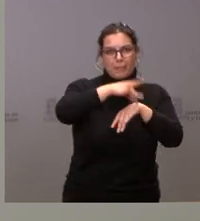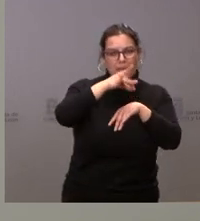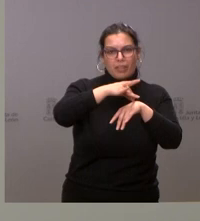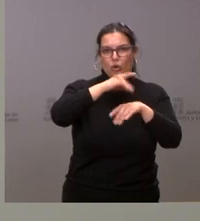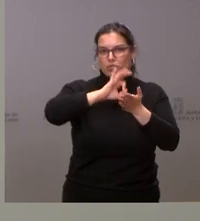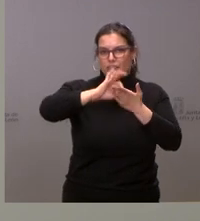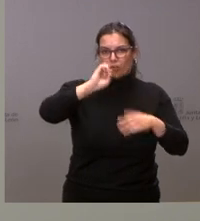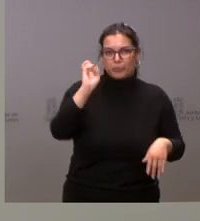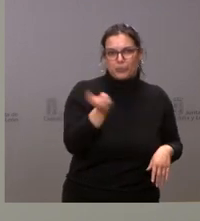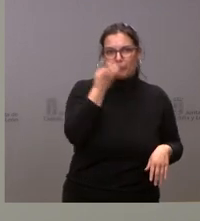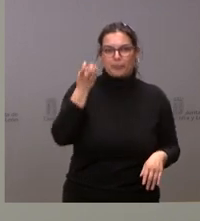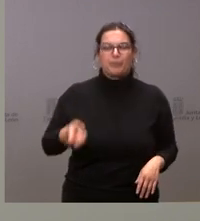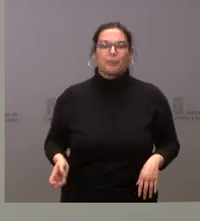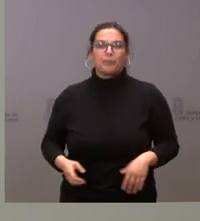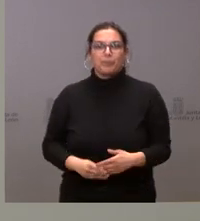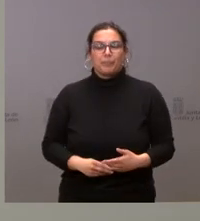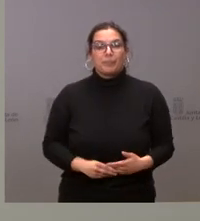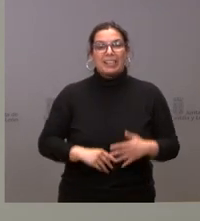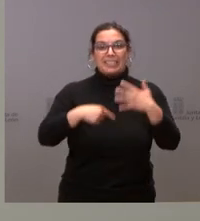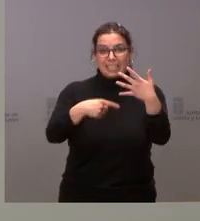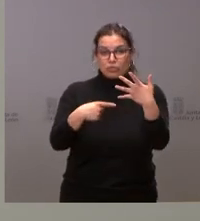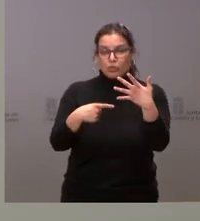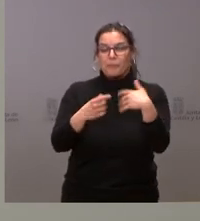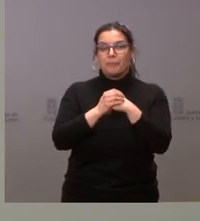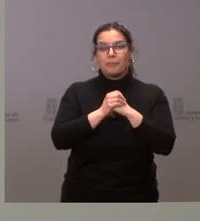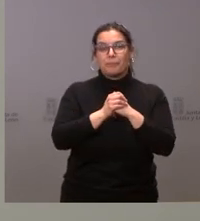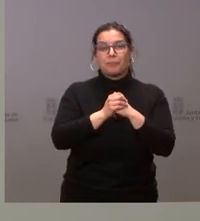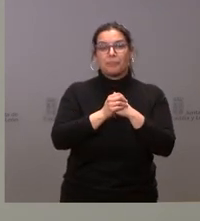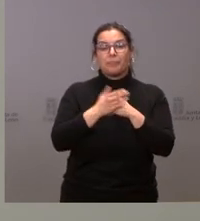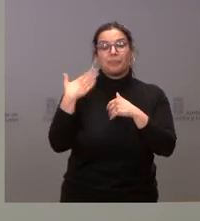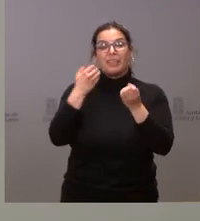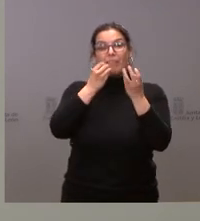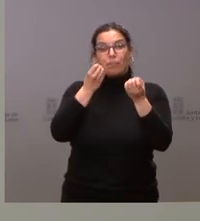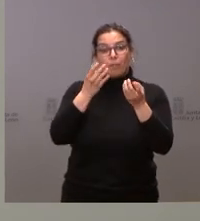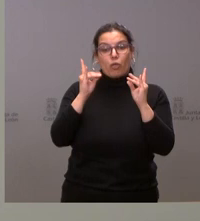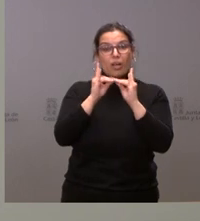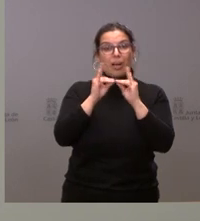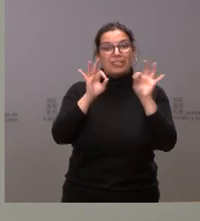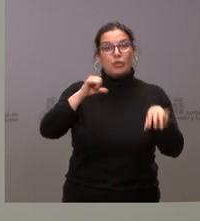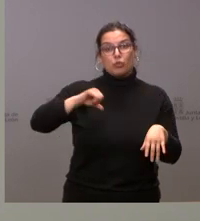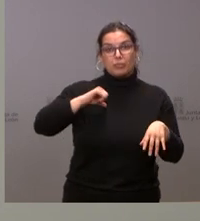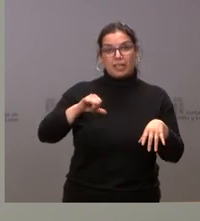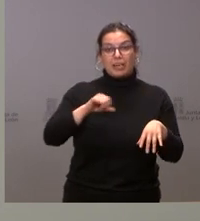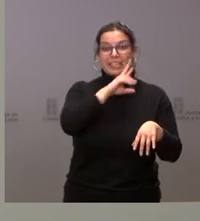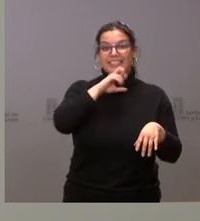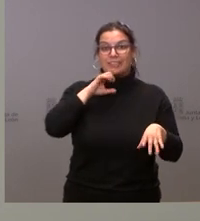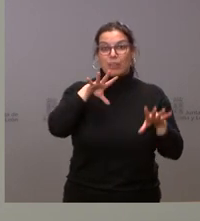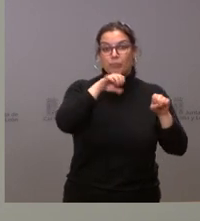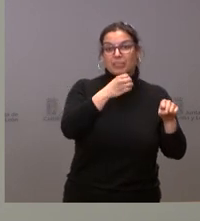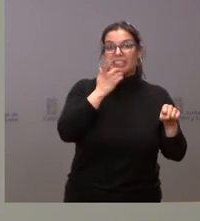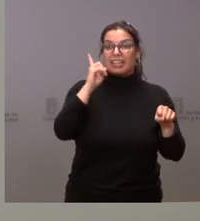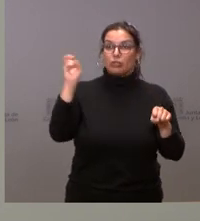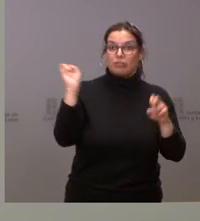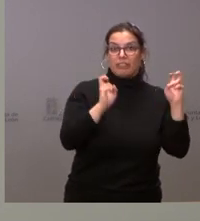comunidad autónoma. En sexto lugar, les había informado sobre el número de camas hospitalarias que teníamos reservadas para posibles ingresos.